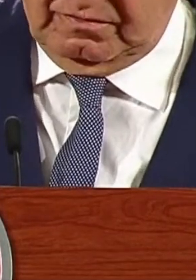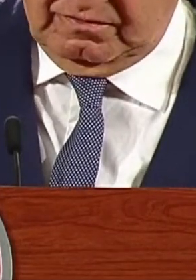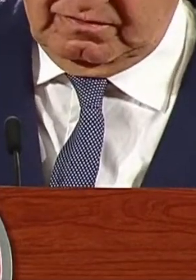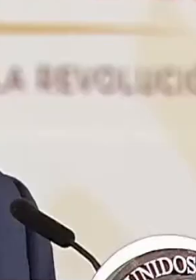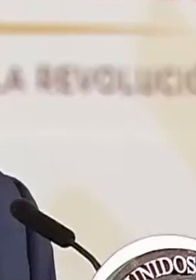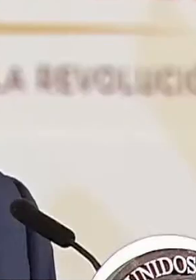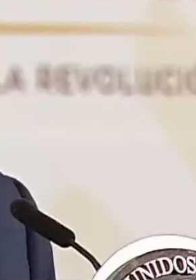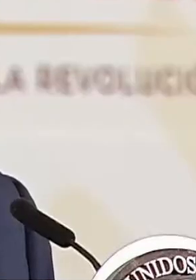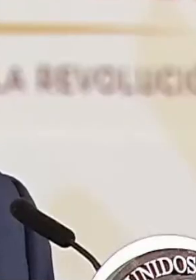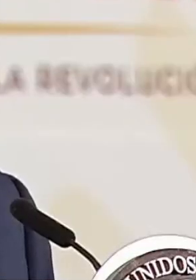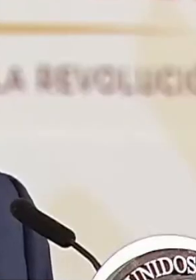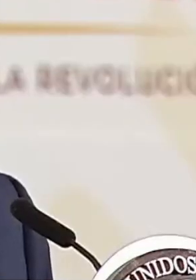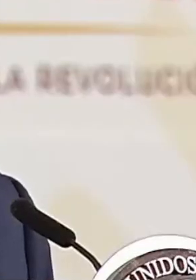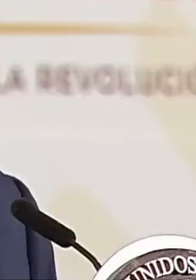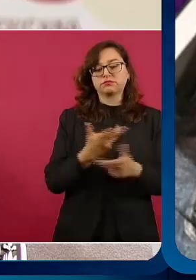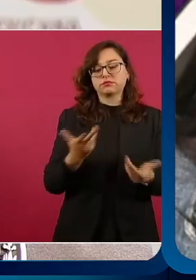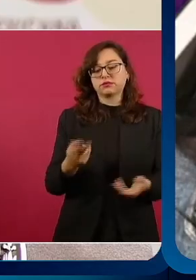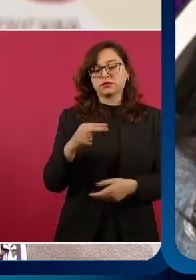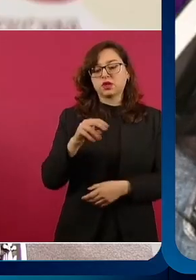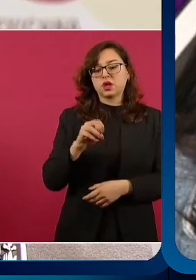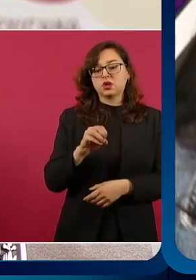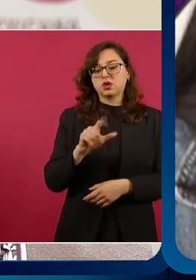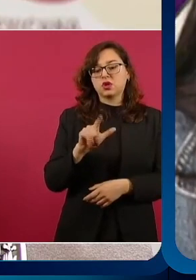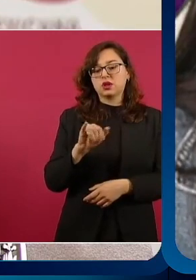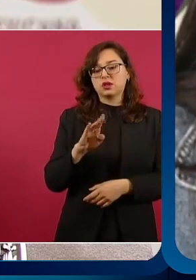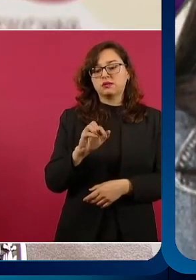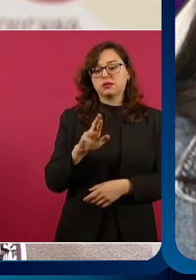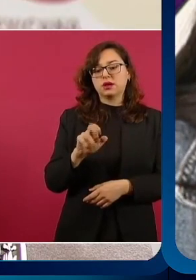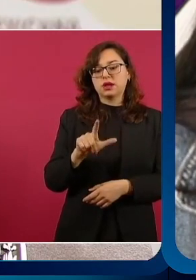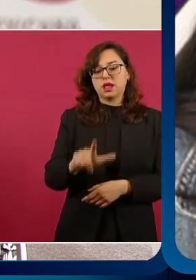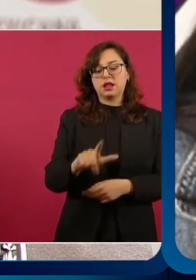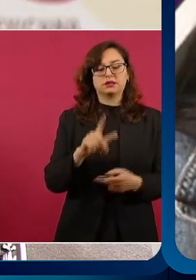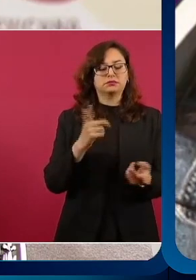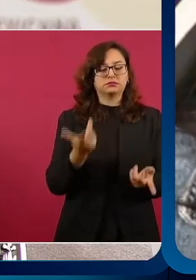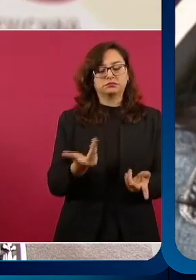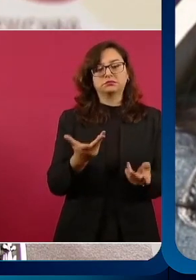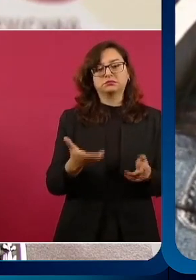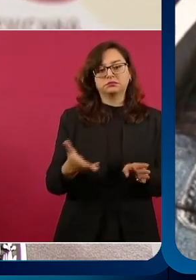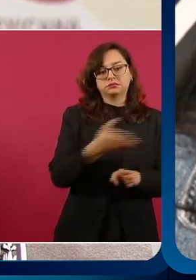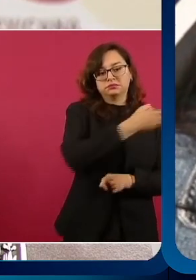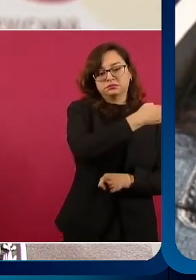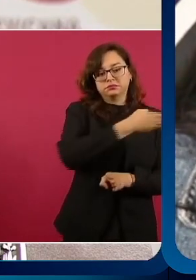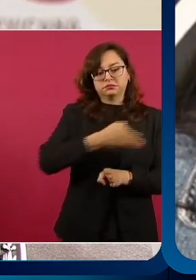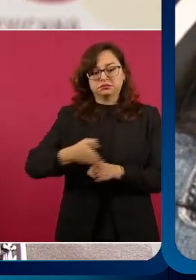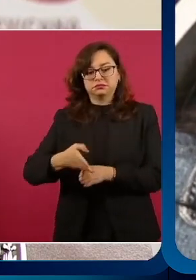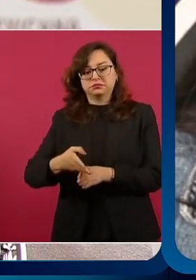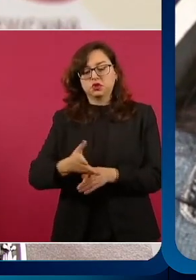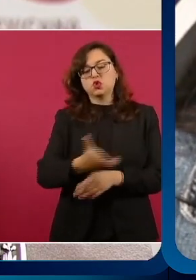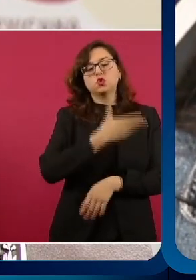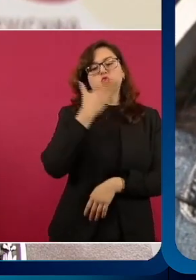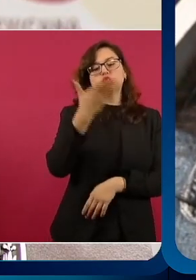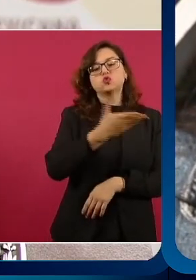neoliberal o neoporfillista de querer